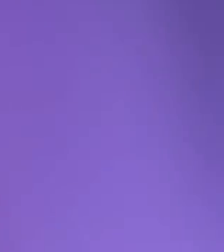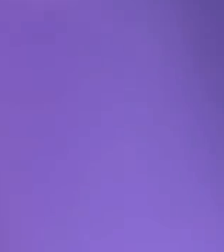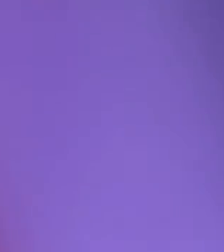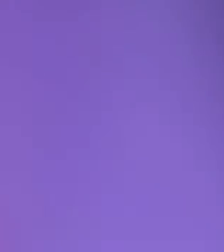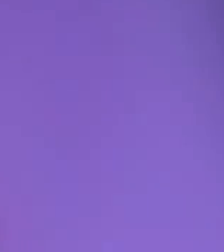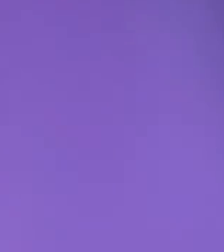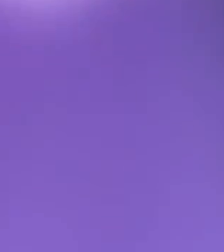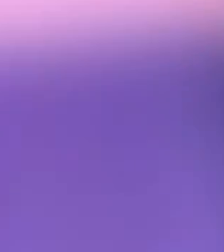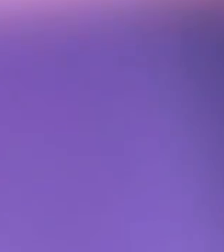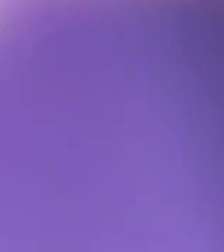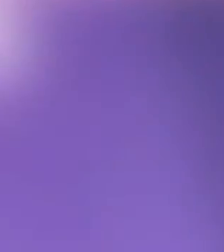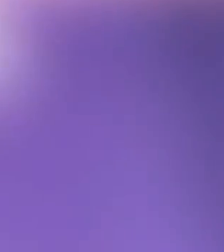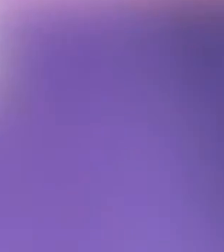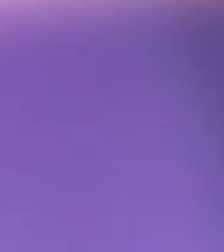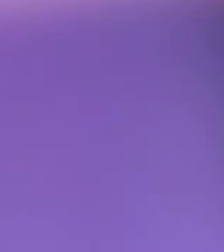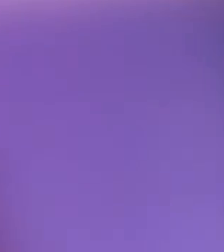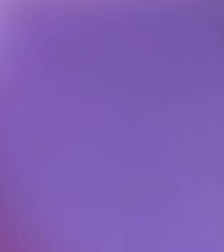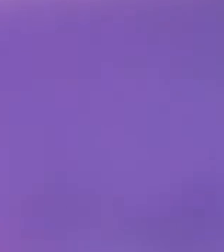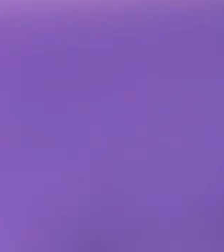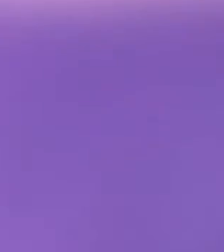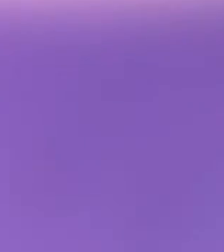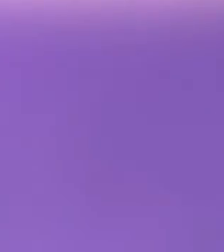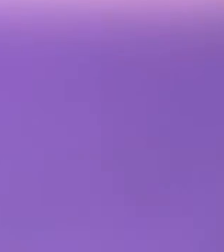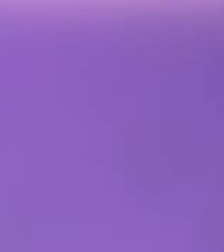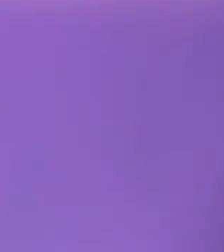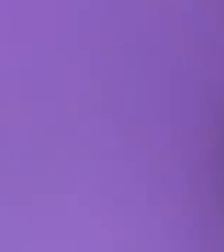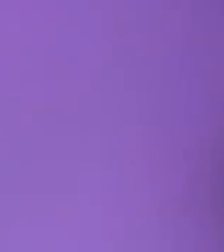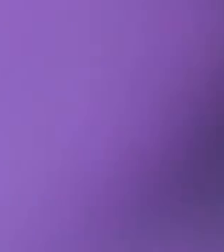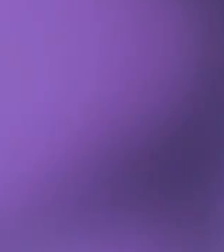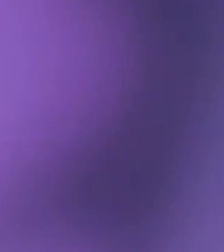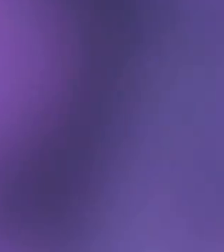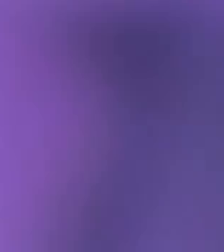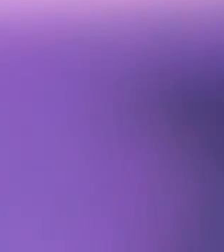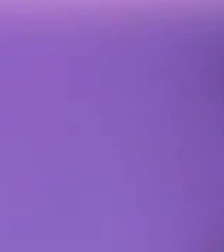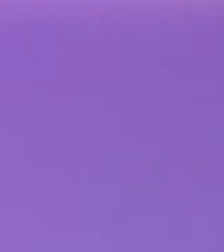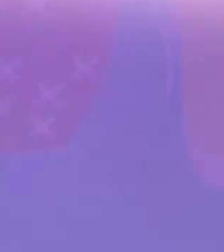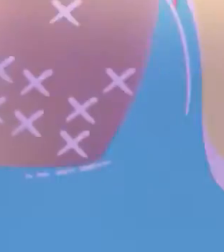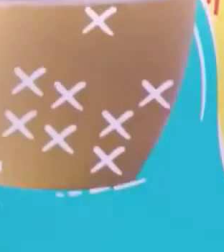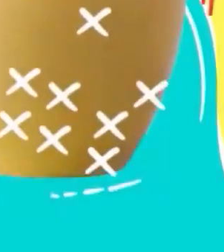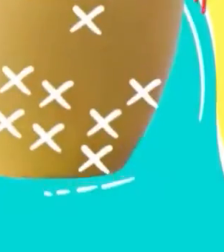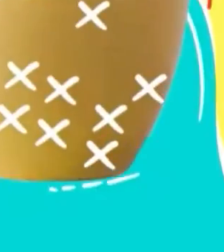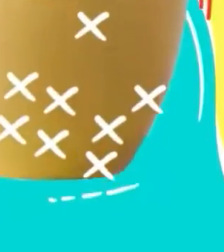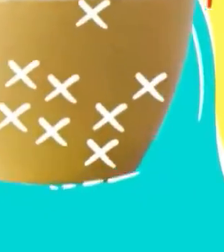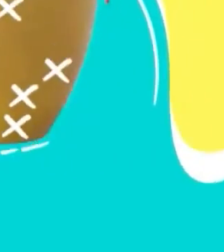Y ya volvemos. ¡Gracias! ya volvemos. ¡Gracias!